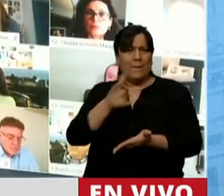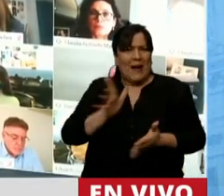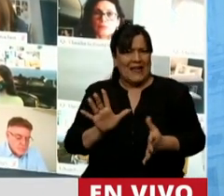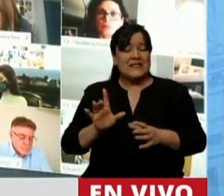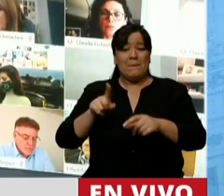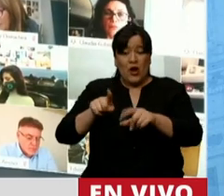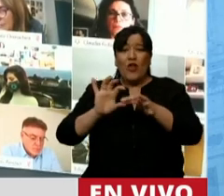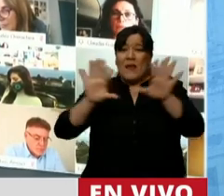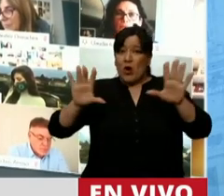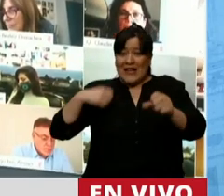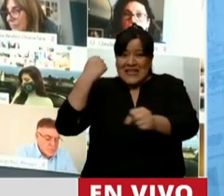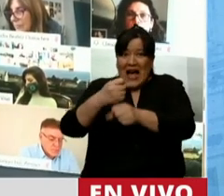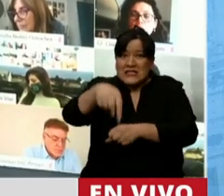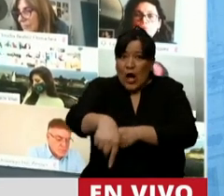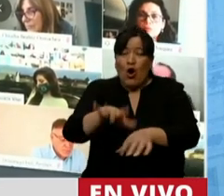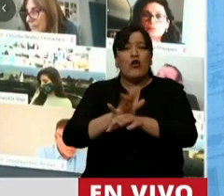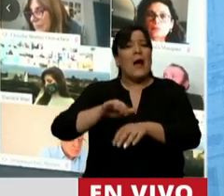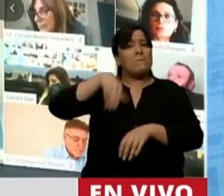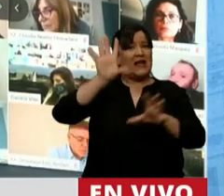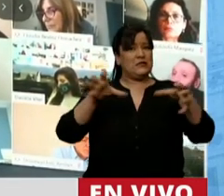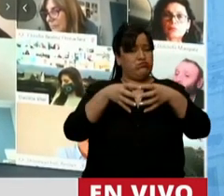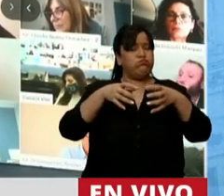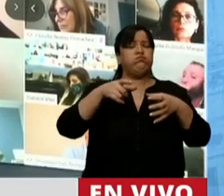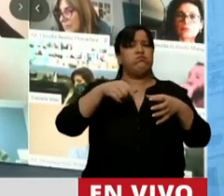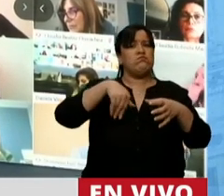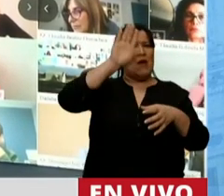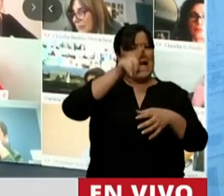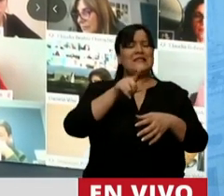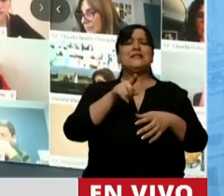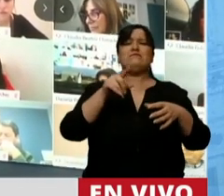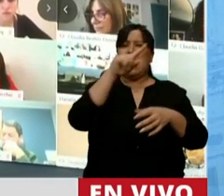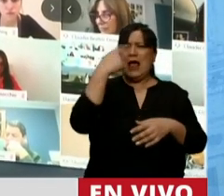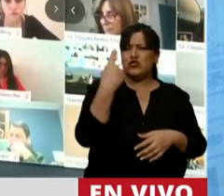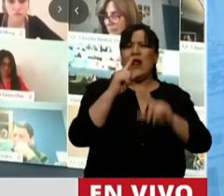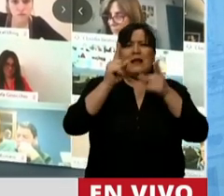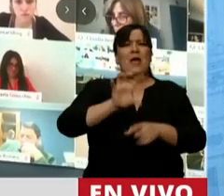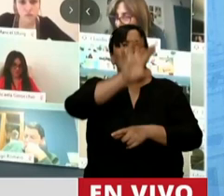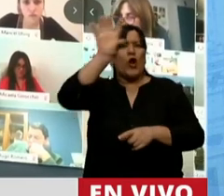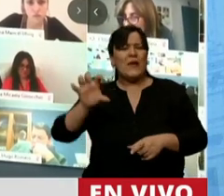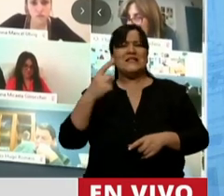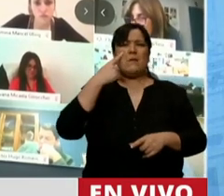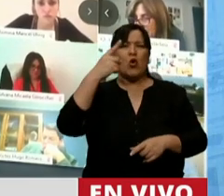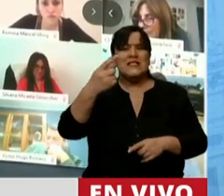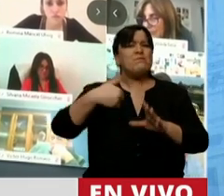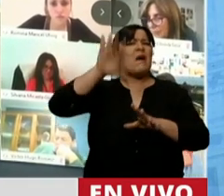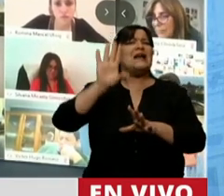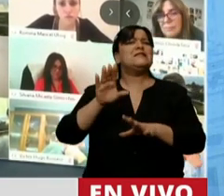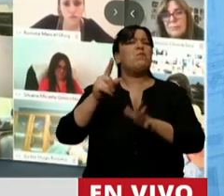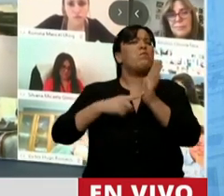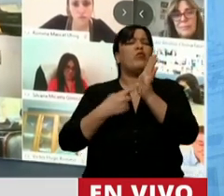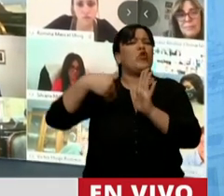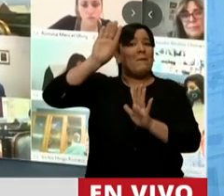hasta el presente, fueron mayoritarios, excesivamente, no solo en el nivel nacional, sino en todas las provincias y municipios, los gobiernos